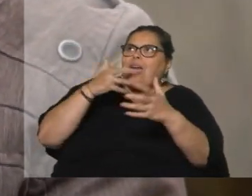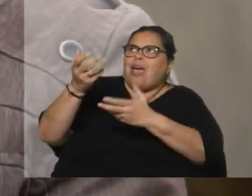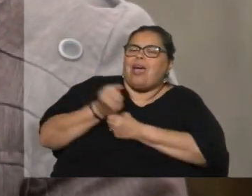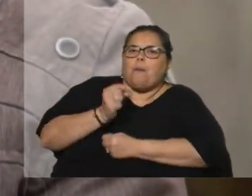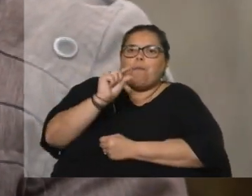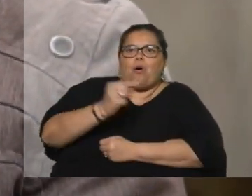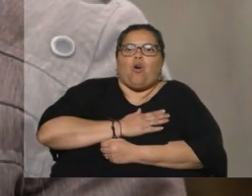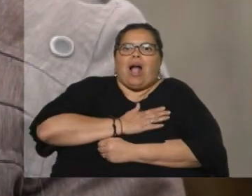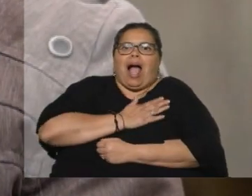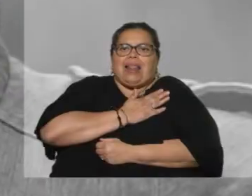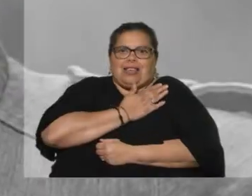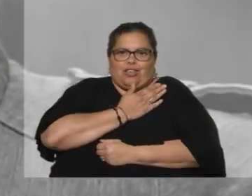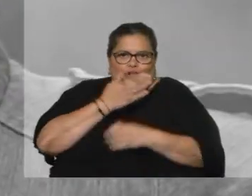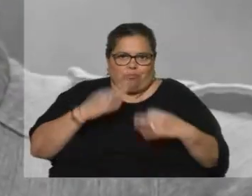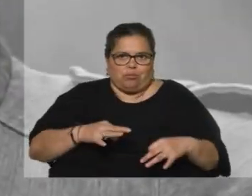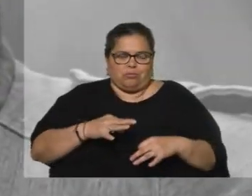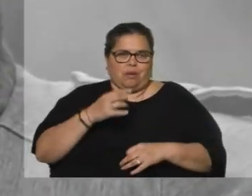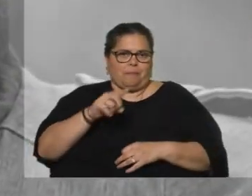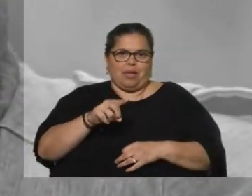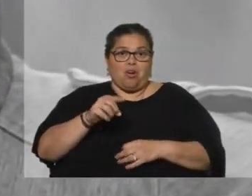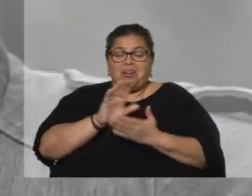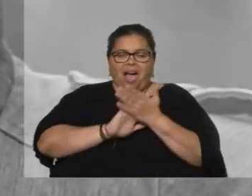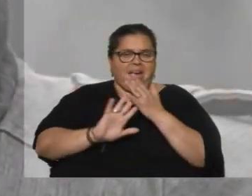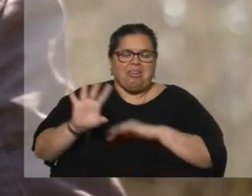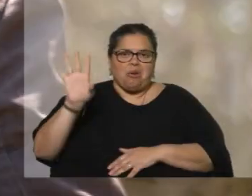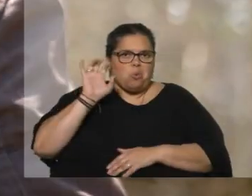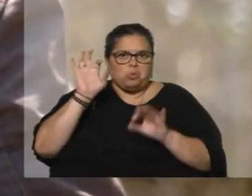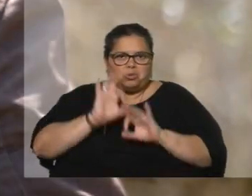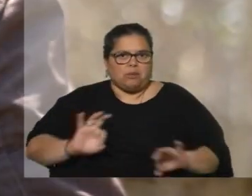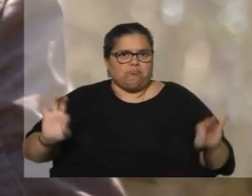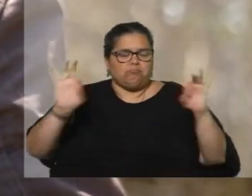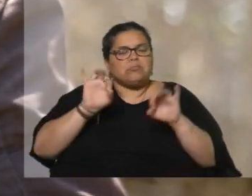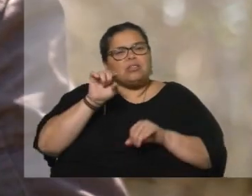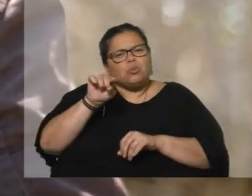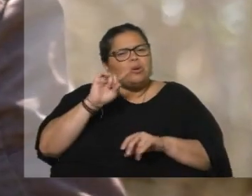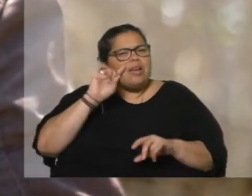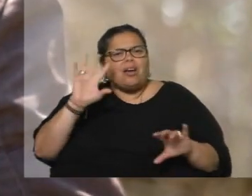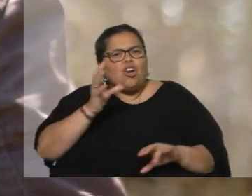cariño, un poco de afecto. Pero que nadie escuche. ¿Qué encontraste?